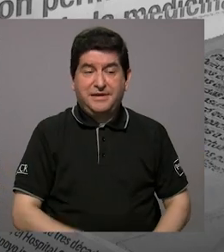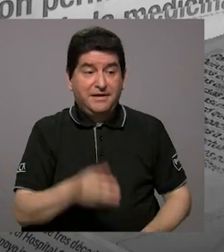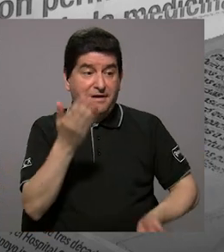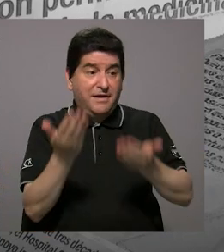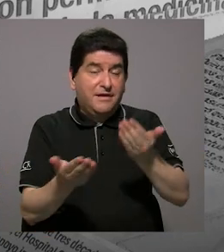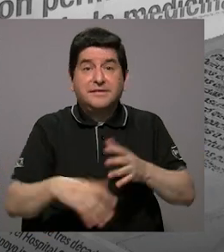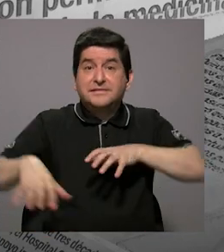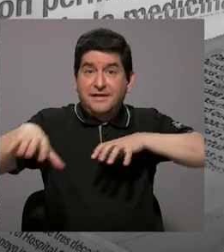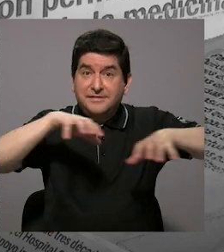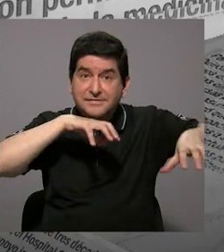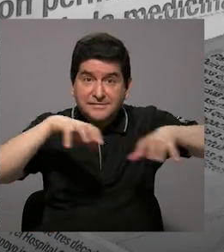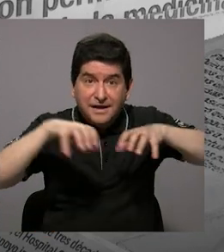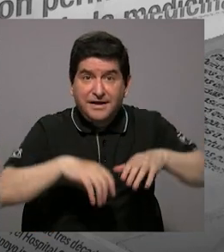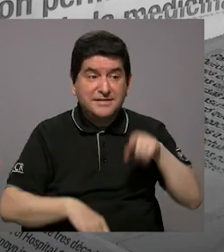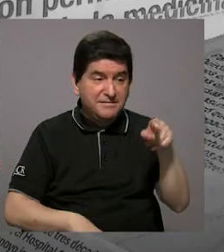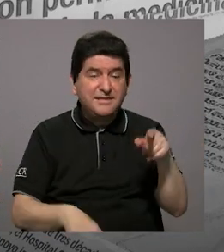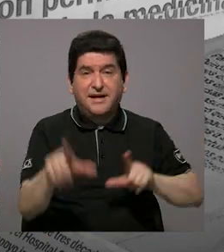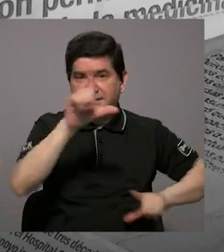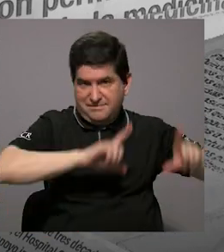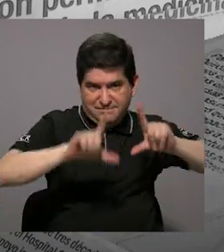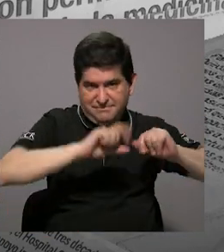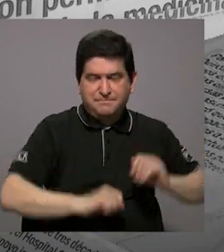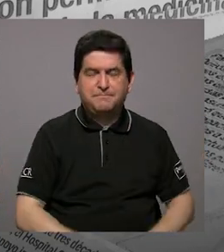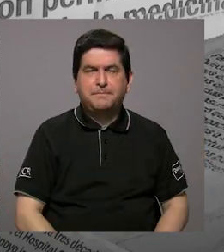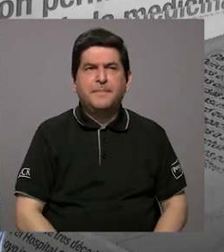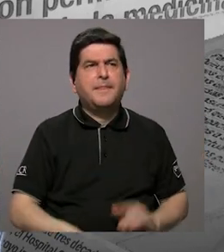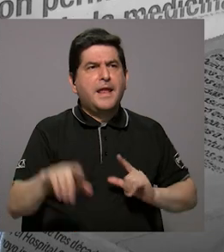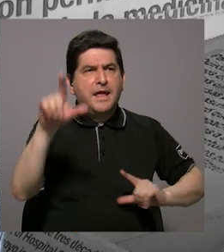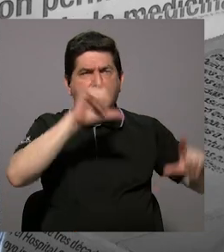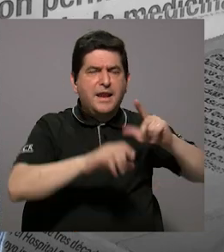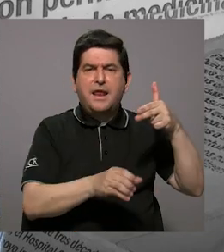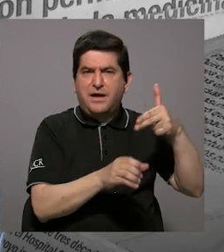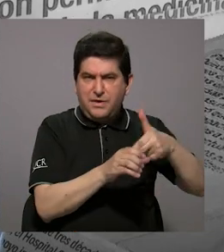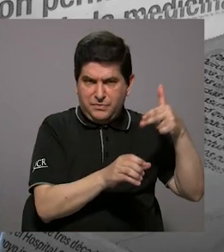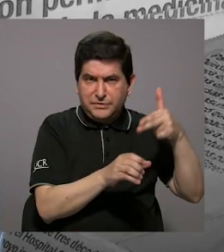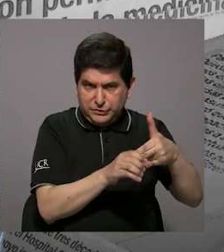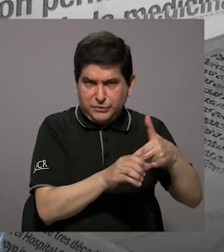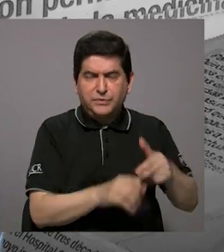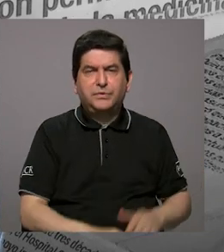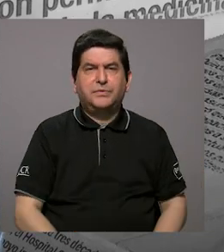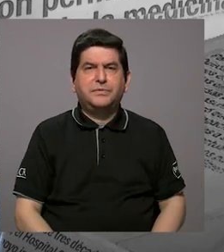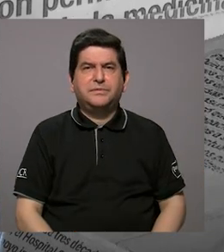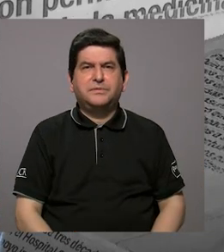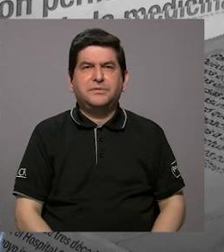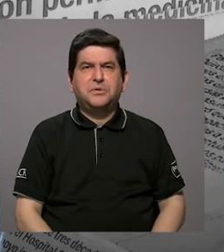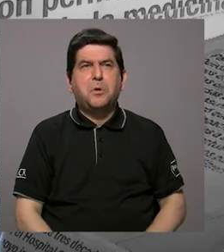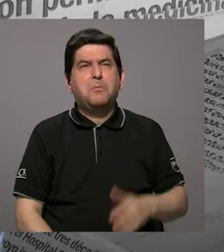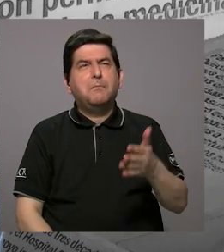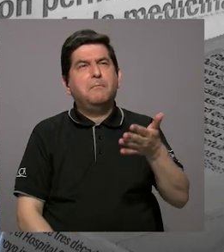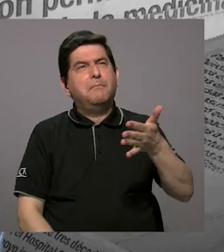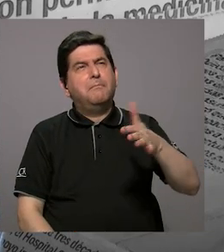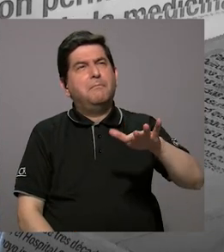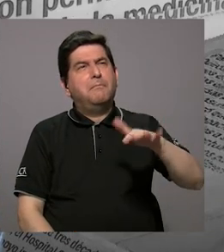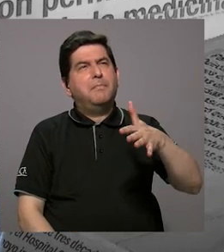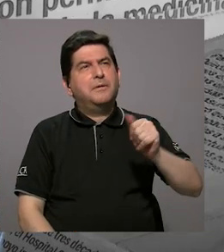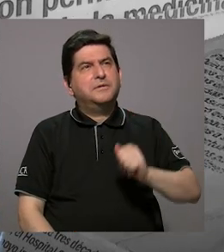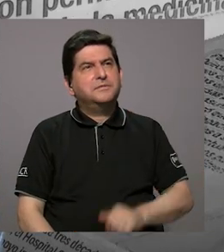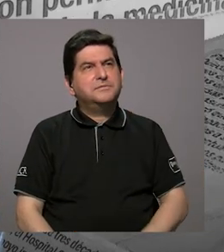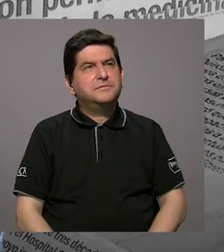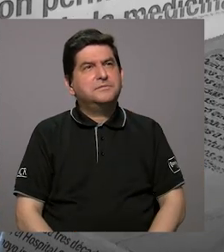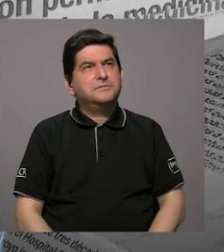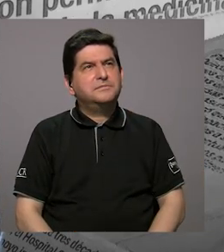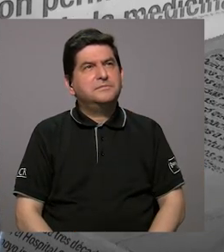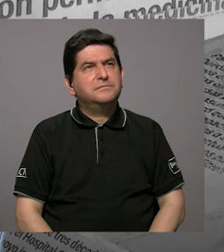la actividad del laboratorio. El laboratorio de hidrocarburos tiene aproximadamente,